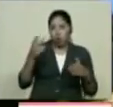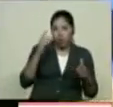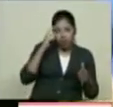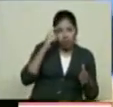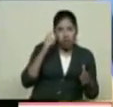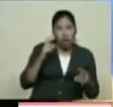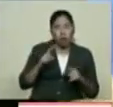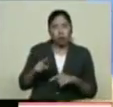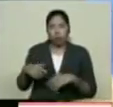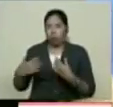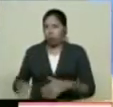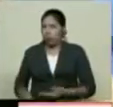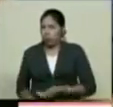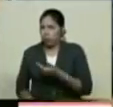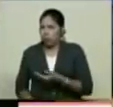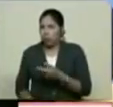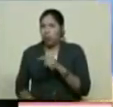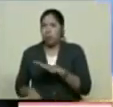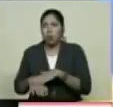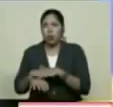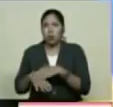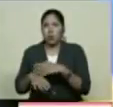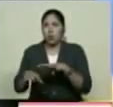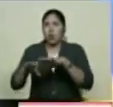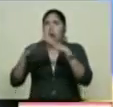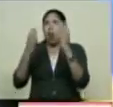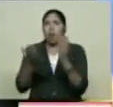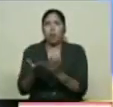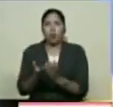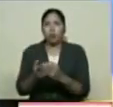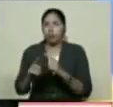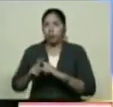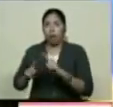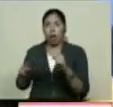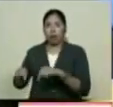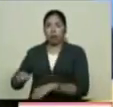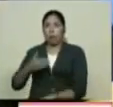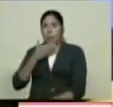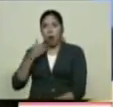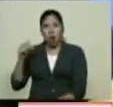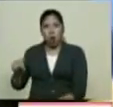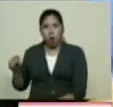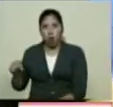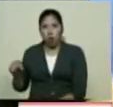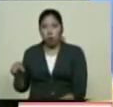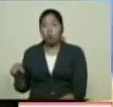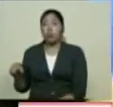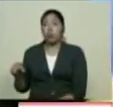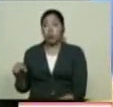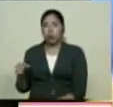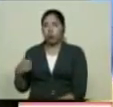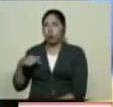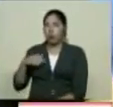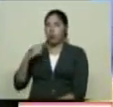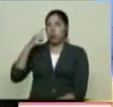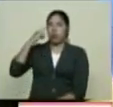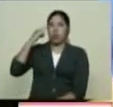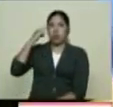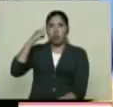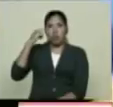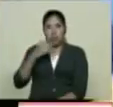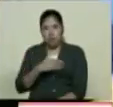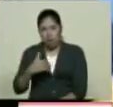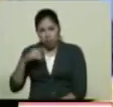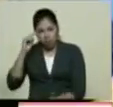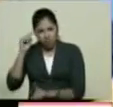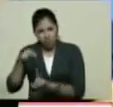sostenemos Lo mantenemos Va a venir Entonces competidores Y le va a dar Un nivel Nosotros estamos buscando Bueno